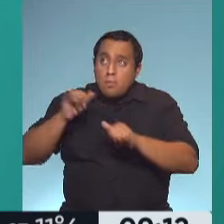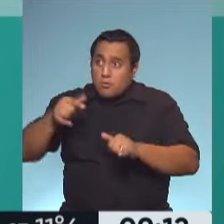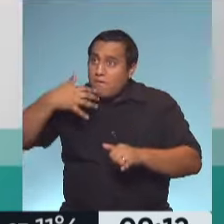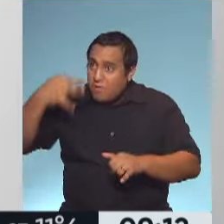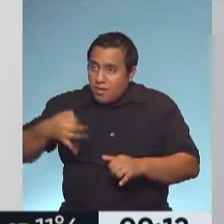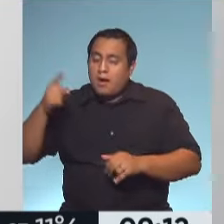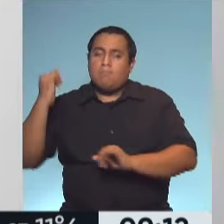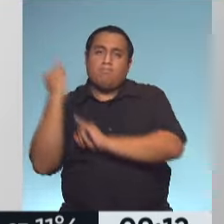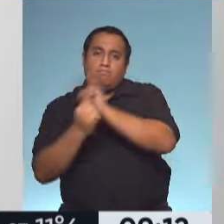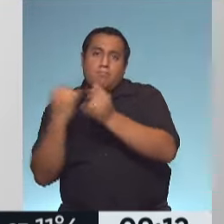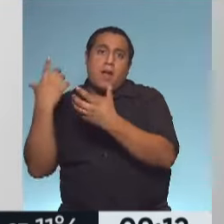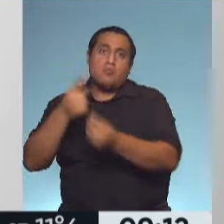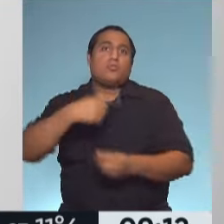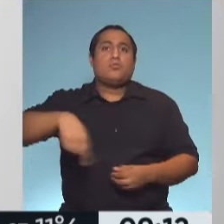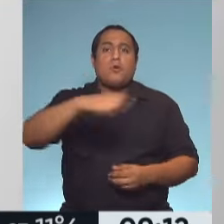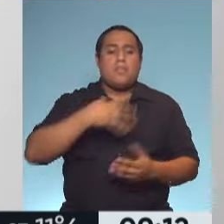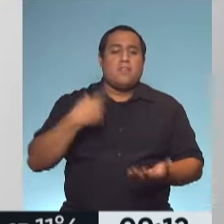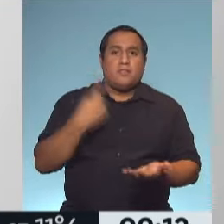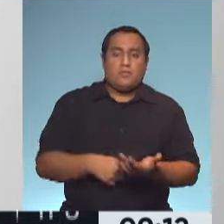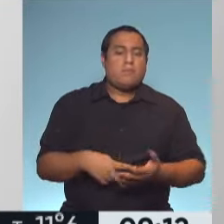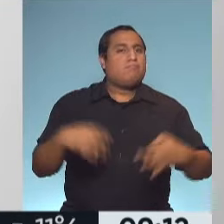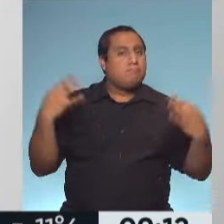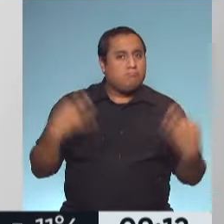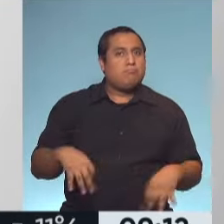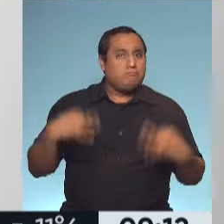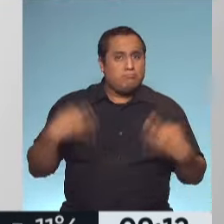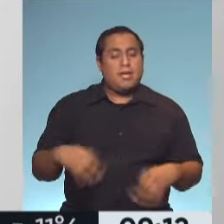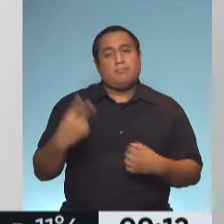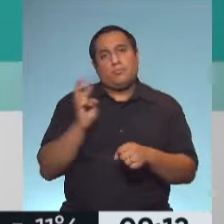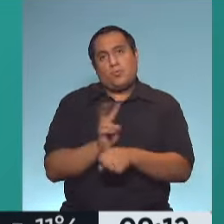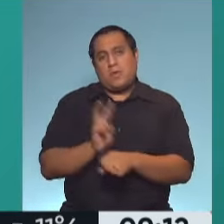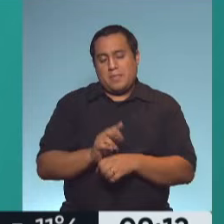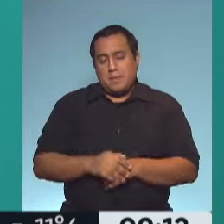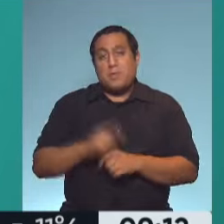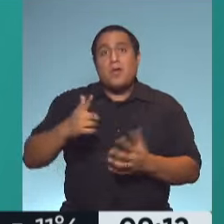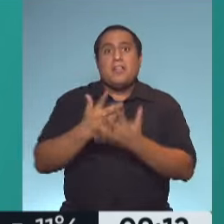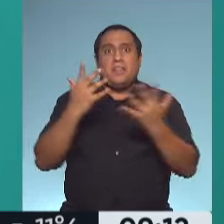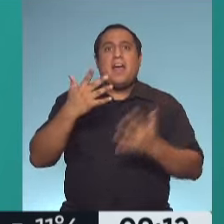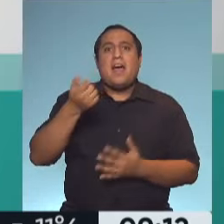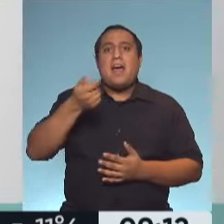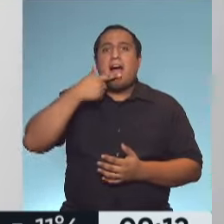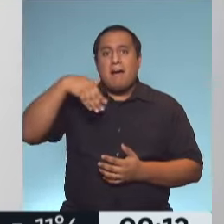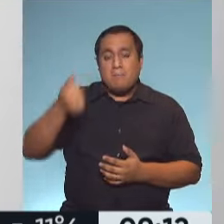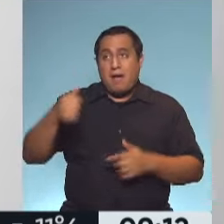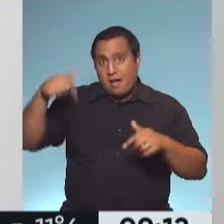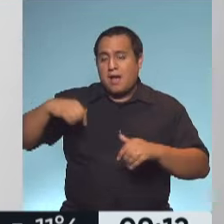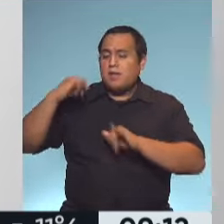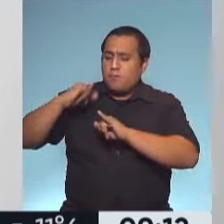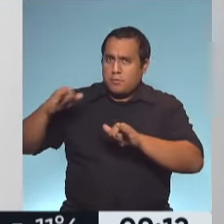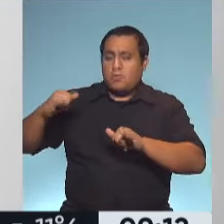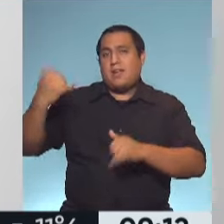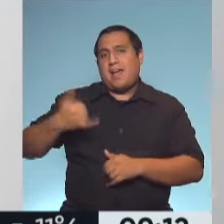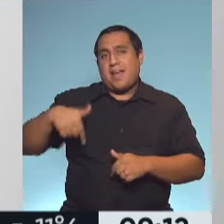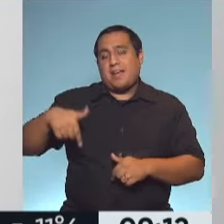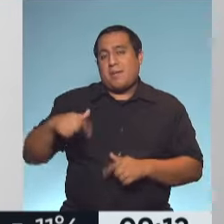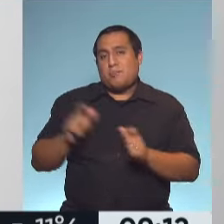decisiones que en general tengan que ver con cuidarnos. Así que en el Día del Asma, toda la data la tuviste acá, y muchísimas gracias.